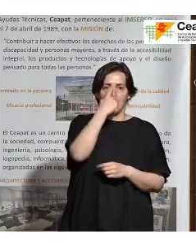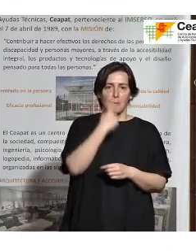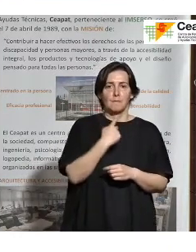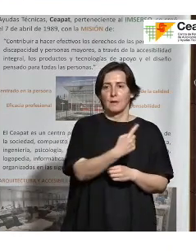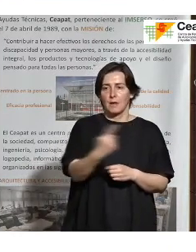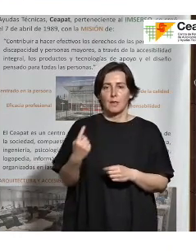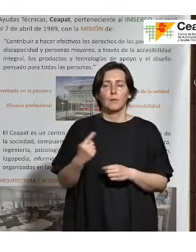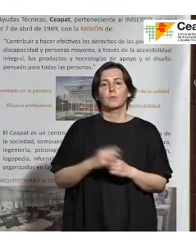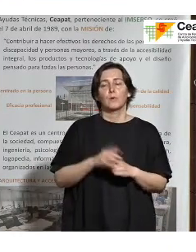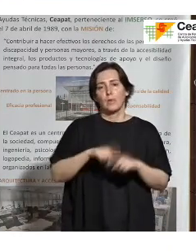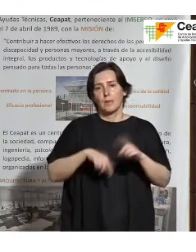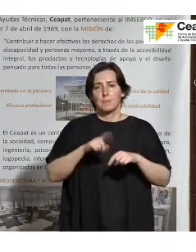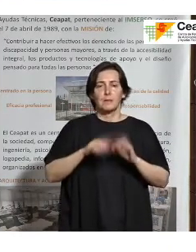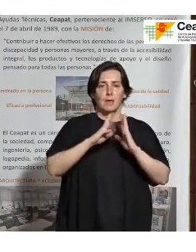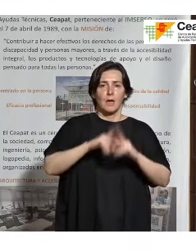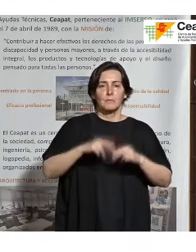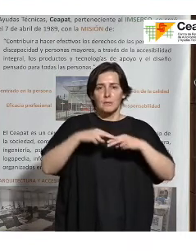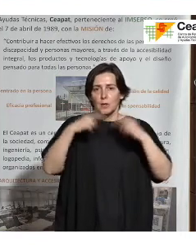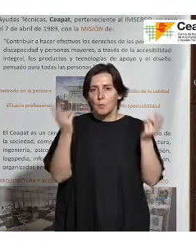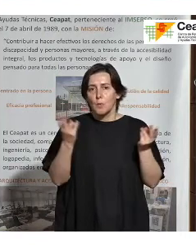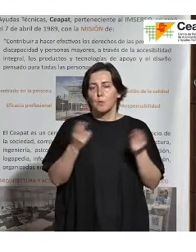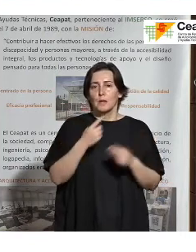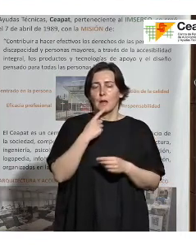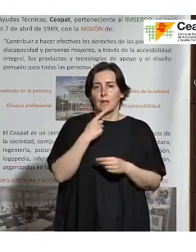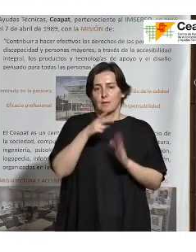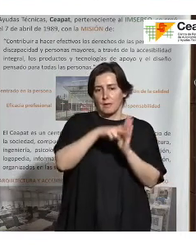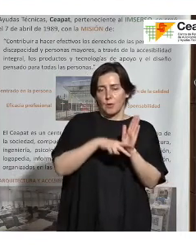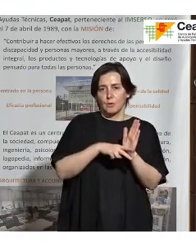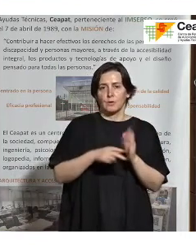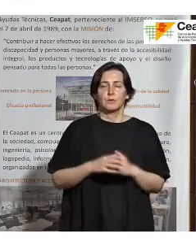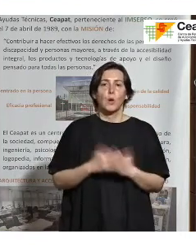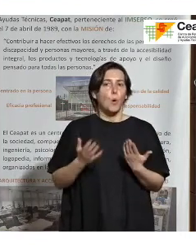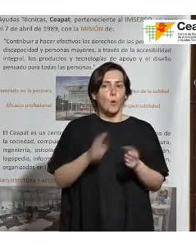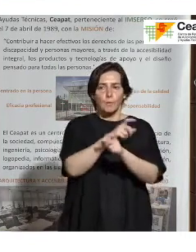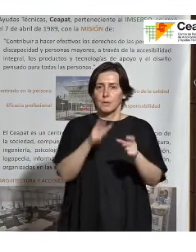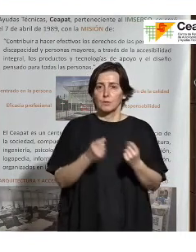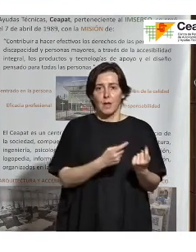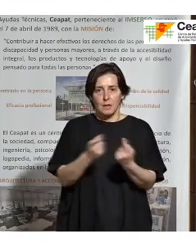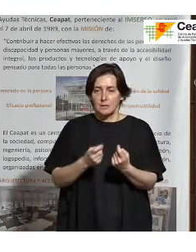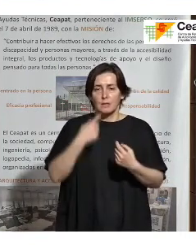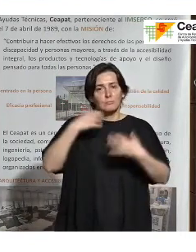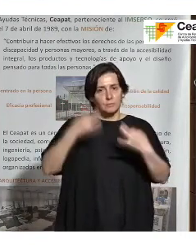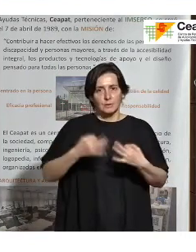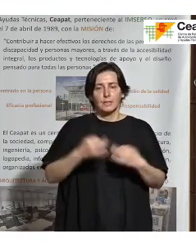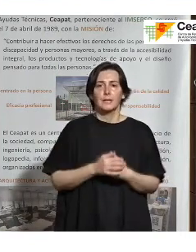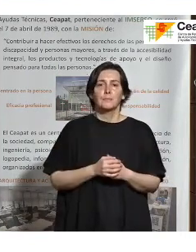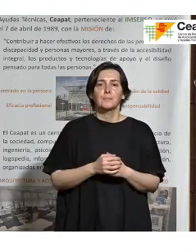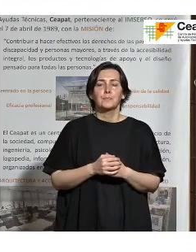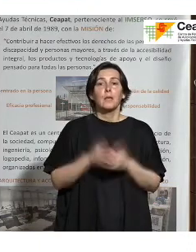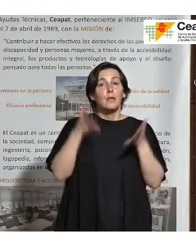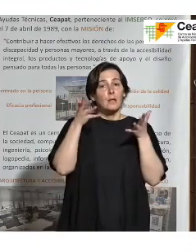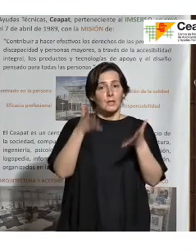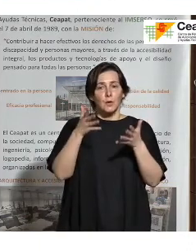defina la administración pública a nivel en el pliego de condiciones o lo que la persona necesite realmente. Se recomienda